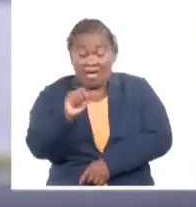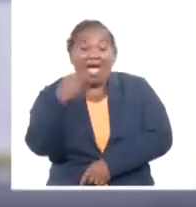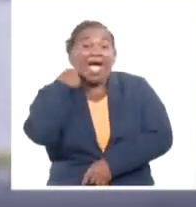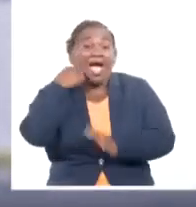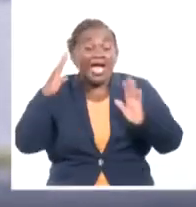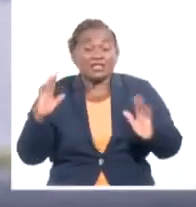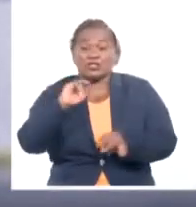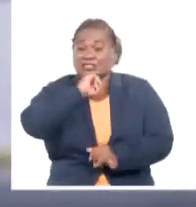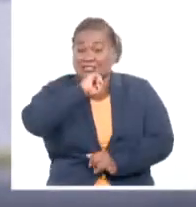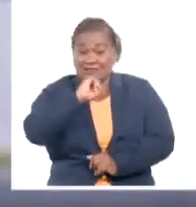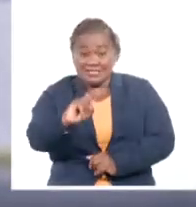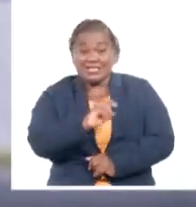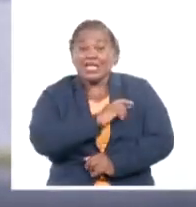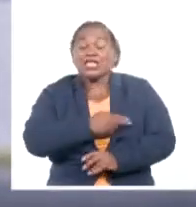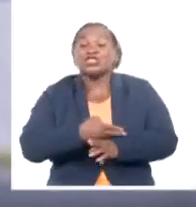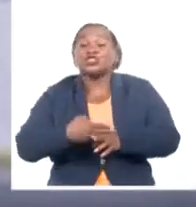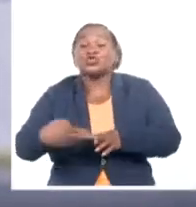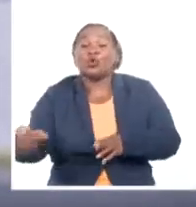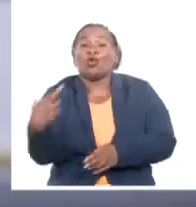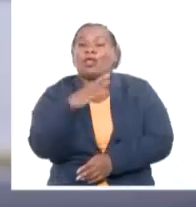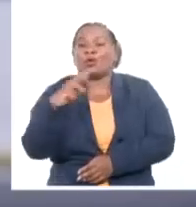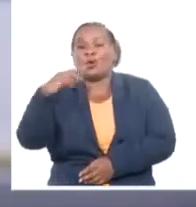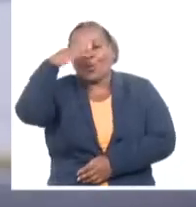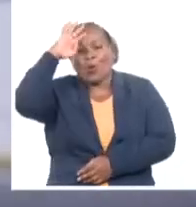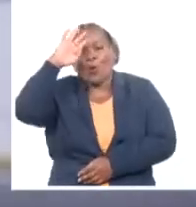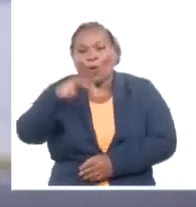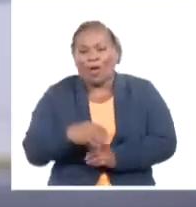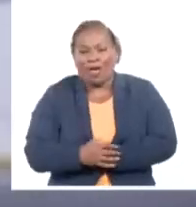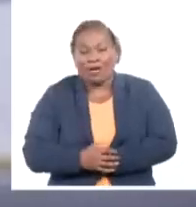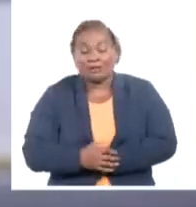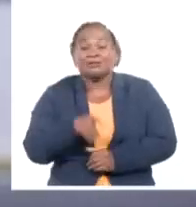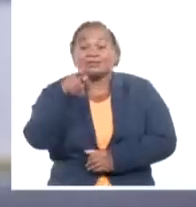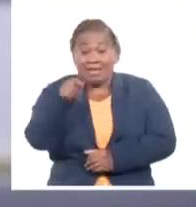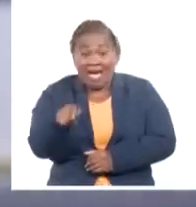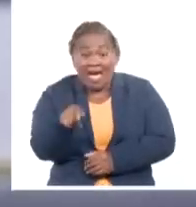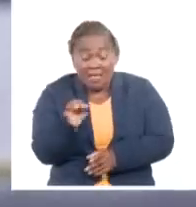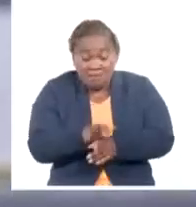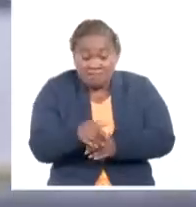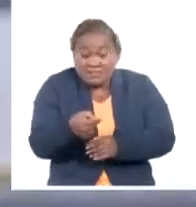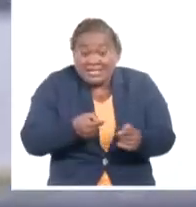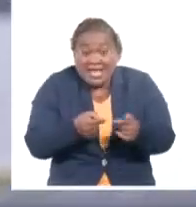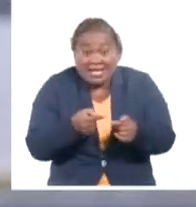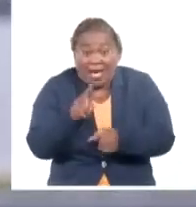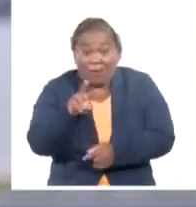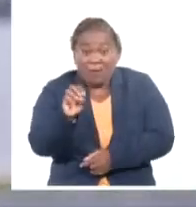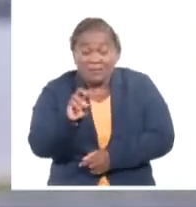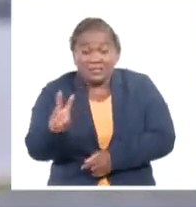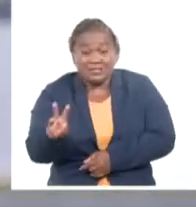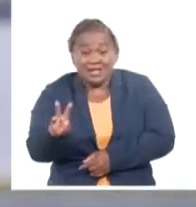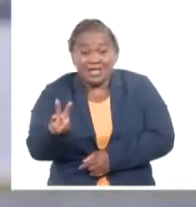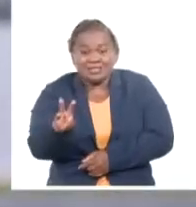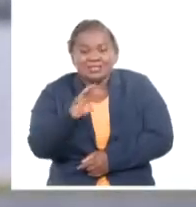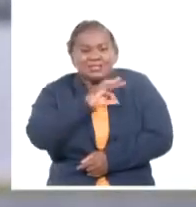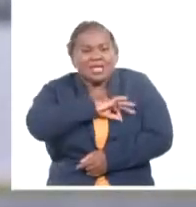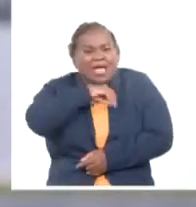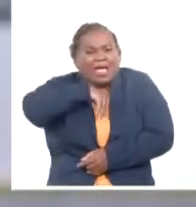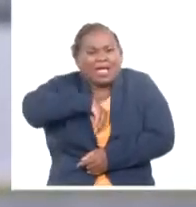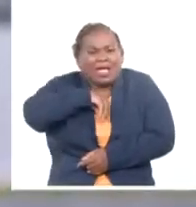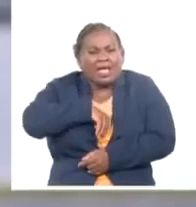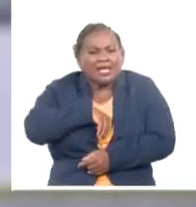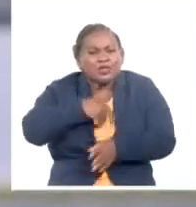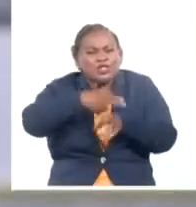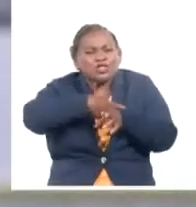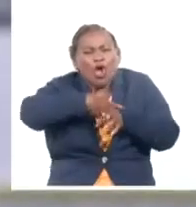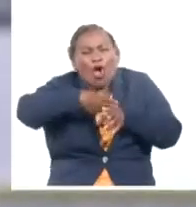de la historia revolucionaria cubana. Al empujar la puerta del 2023, sentimos muy dentro la fuerza del legado